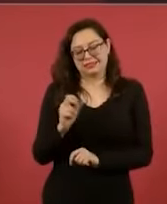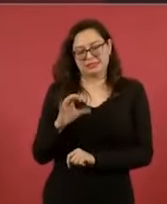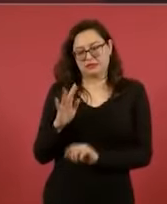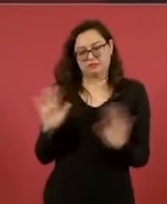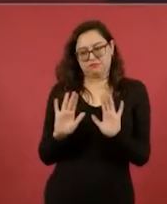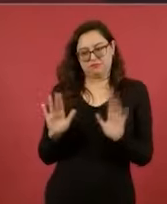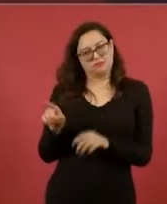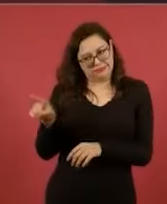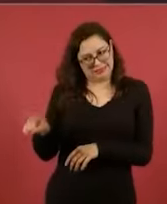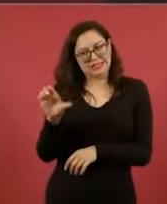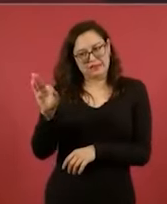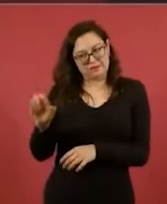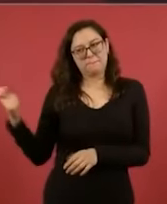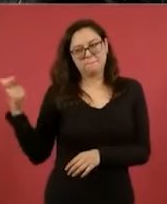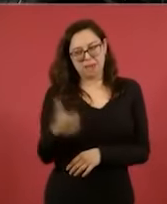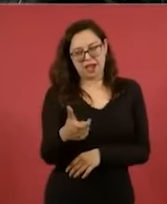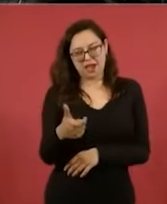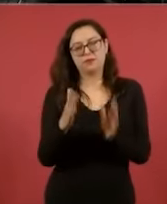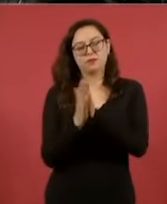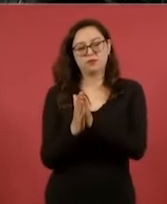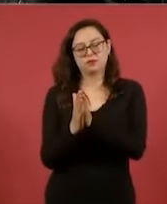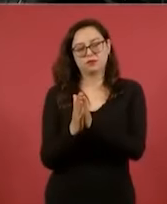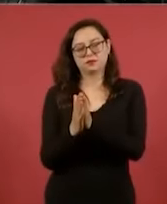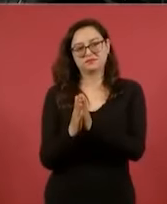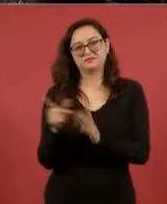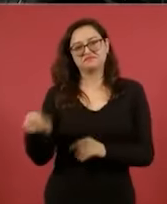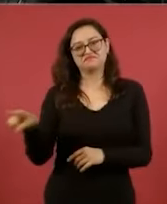y ellos lo aceptaron